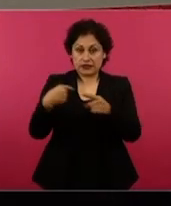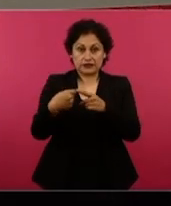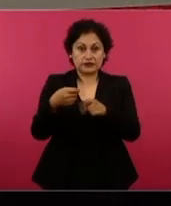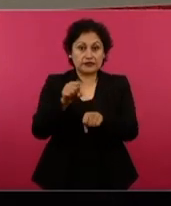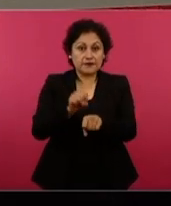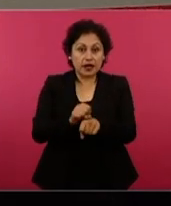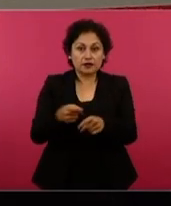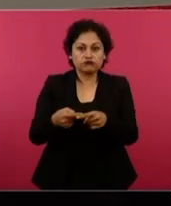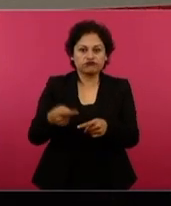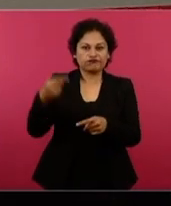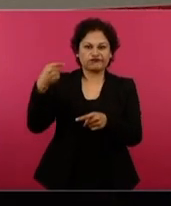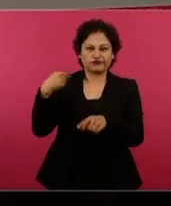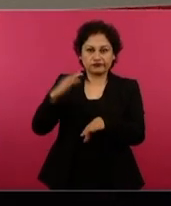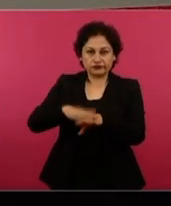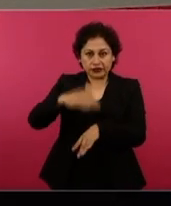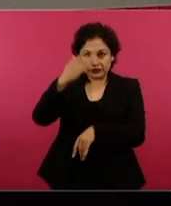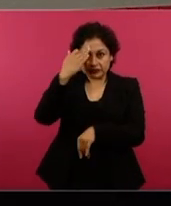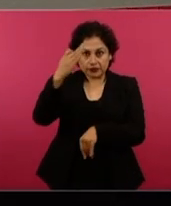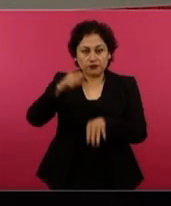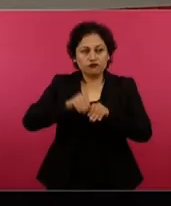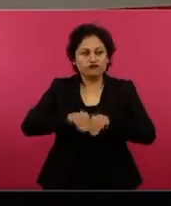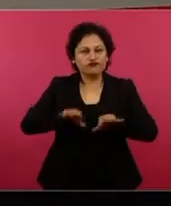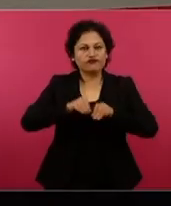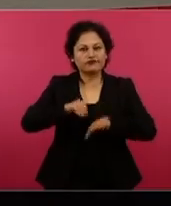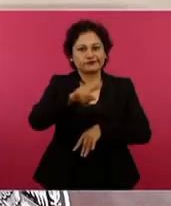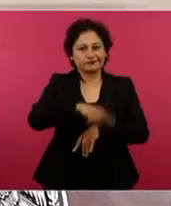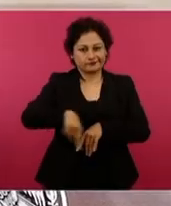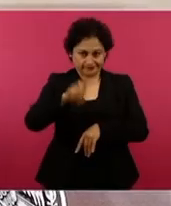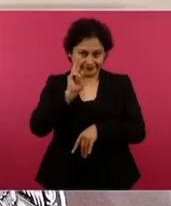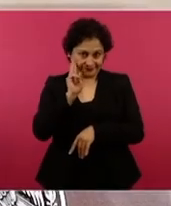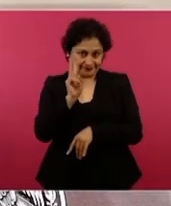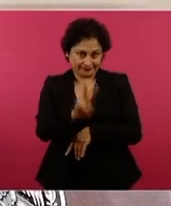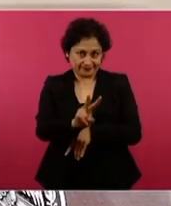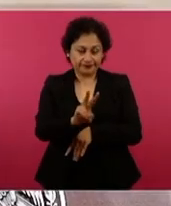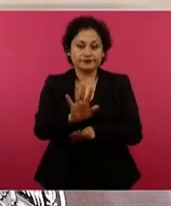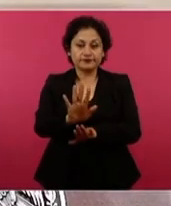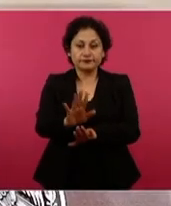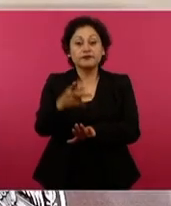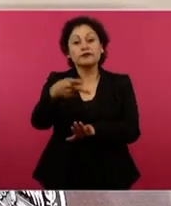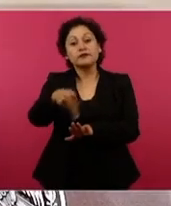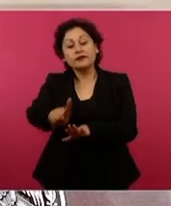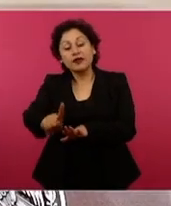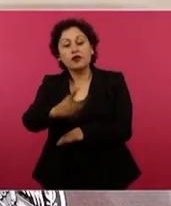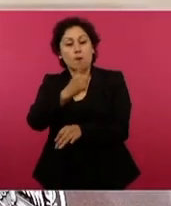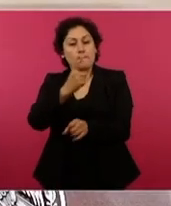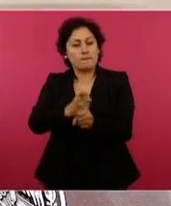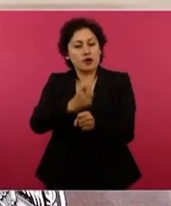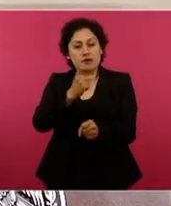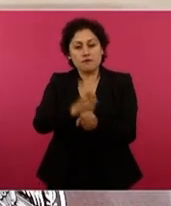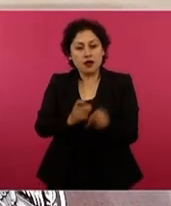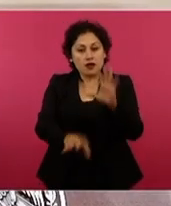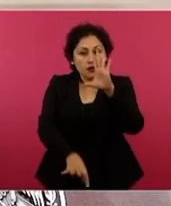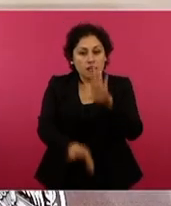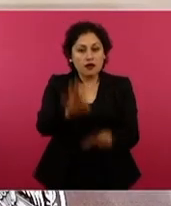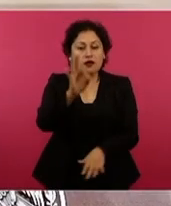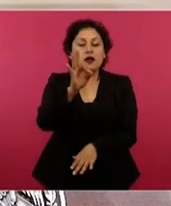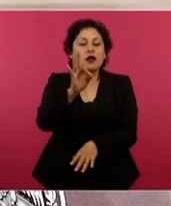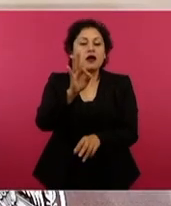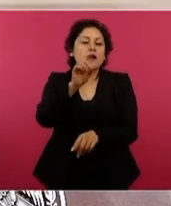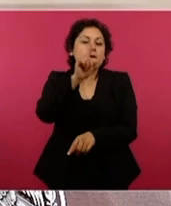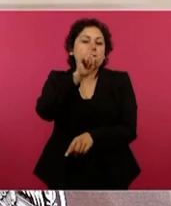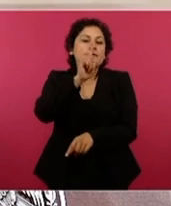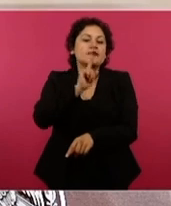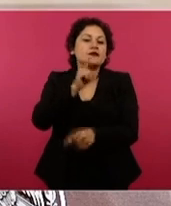semanas, pero vamos primero con las mentiras burdas sobre los nuevos libros de texto